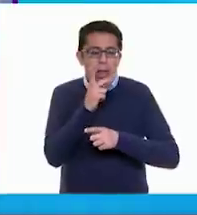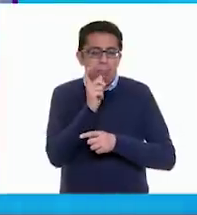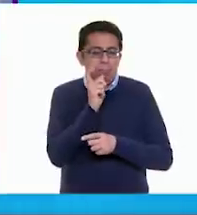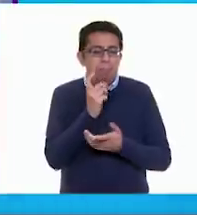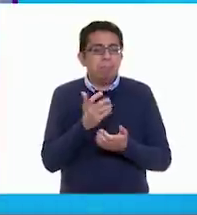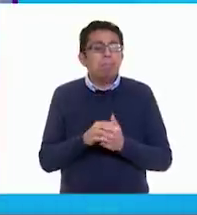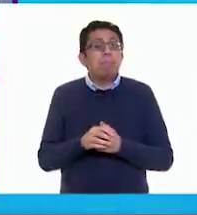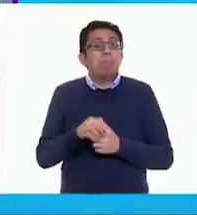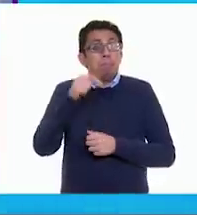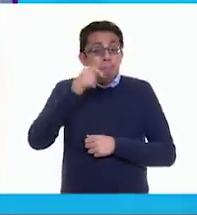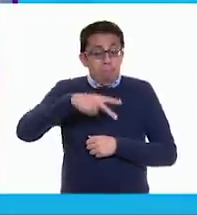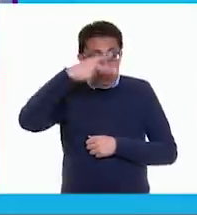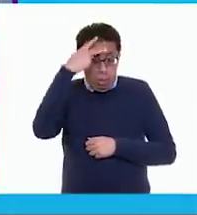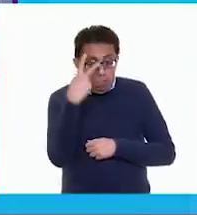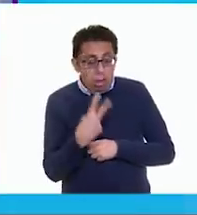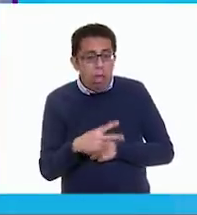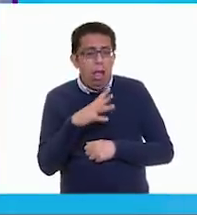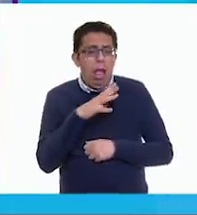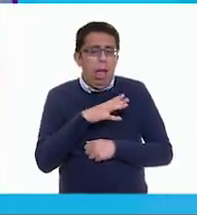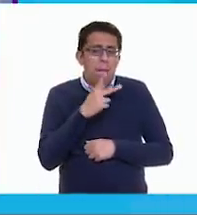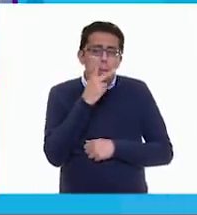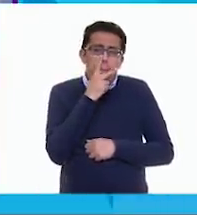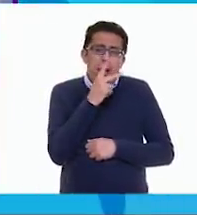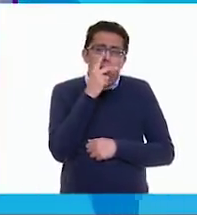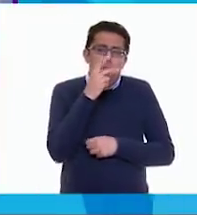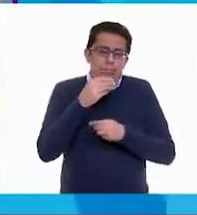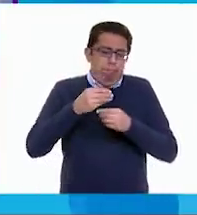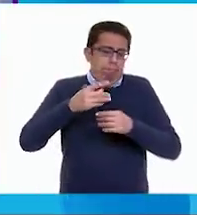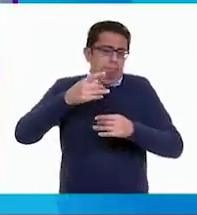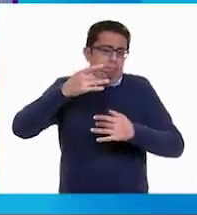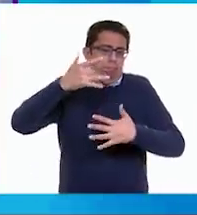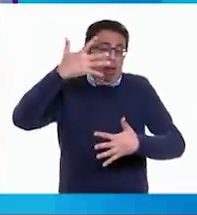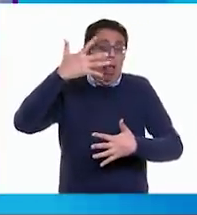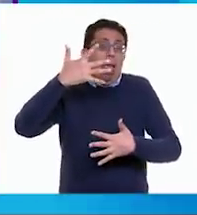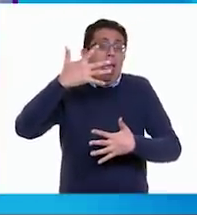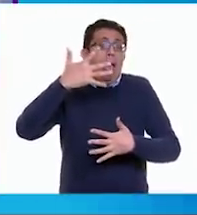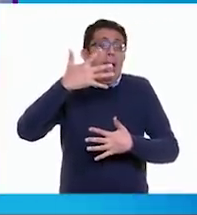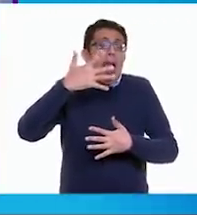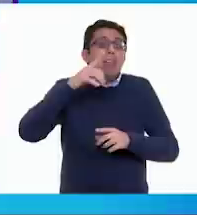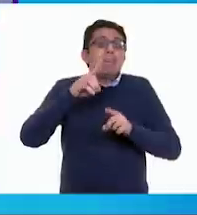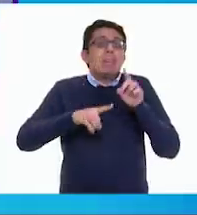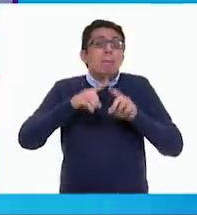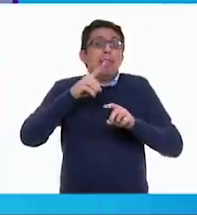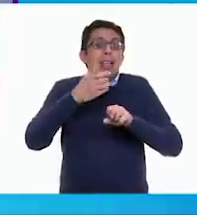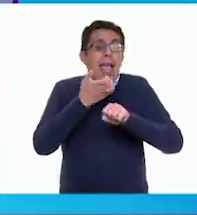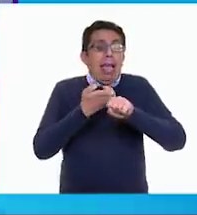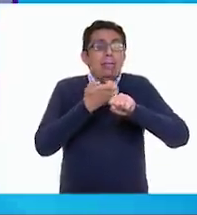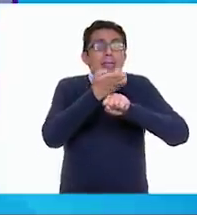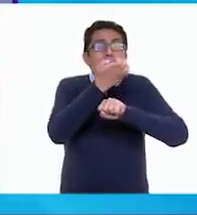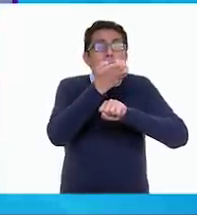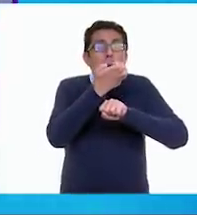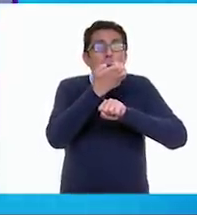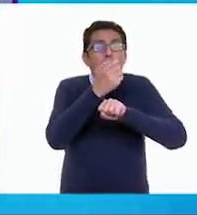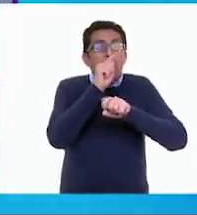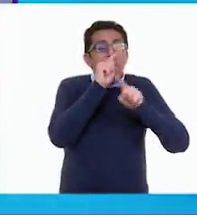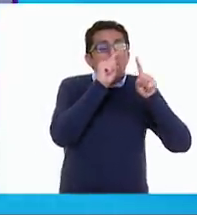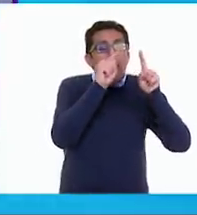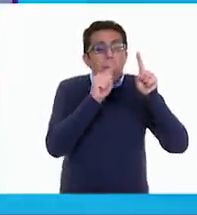Nuestro país tiene un gran repertorio de palabras y dependiendo del estado en el que te encuentres, las palabras pueden cambiar